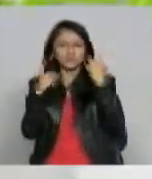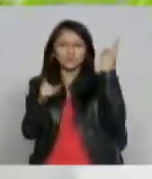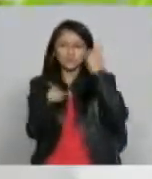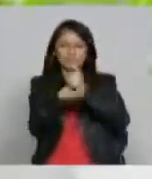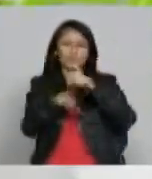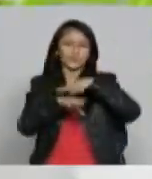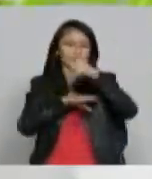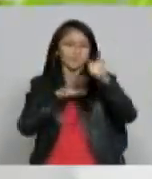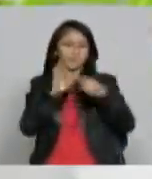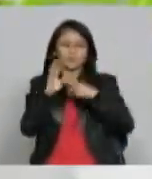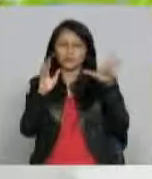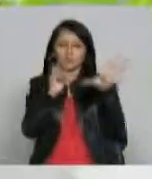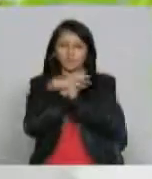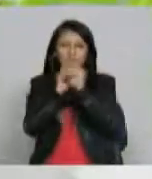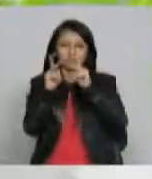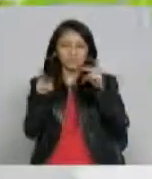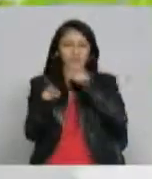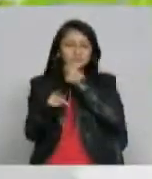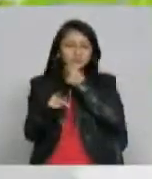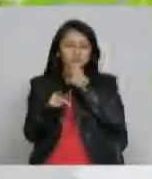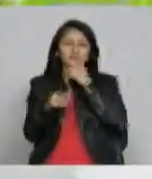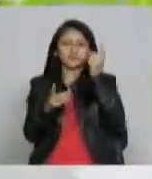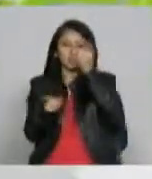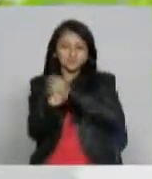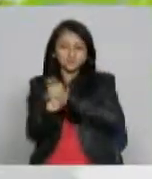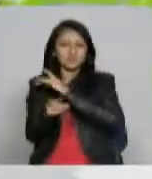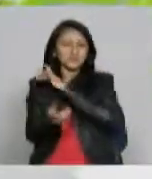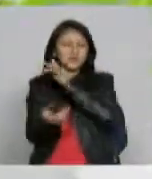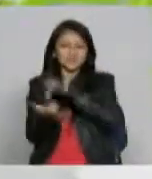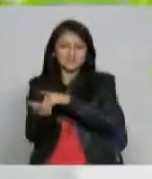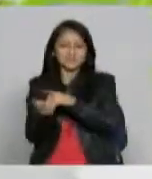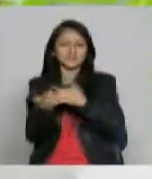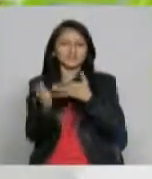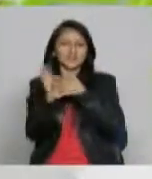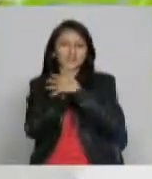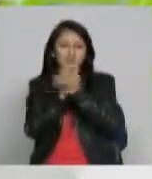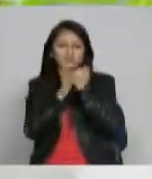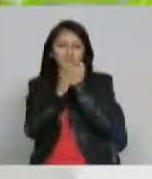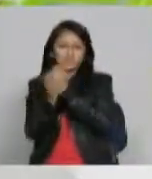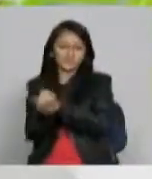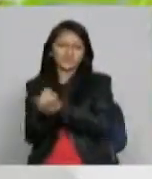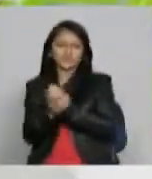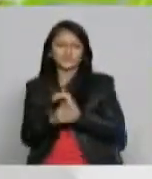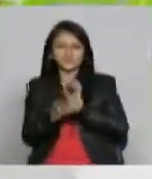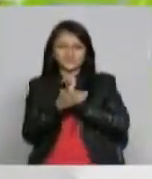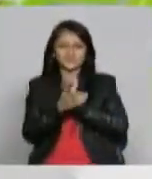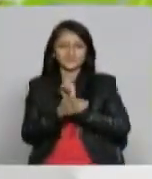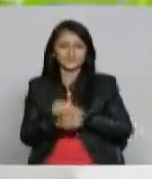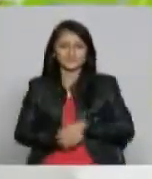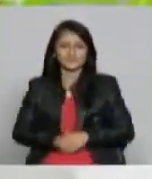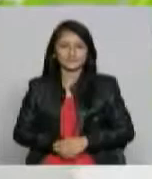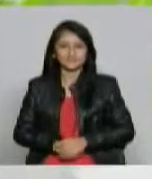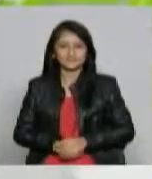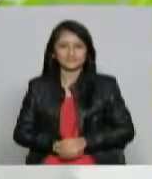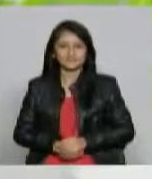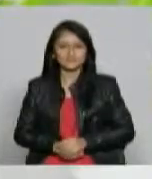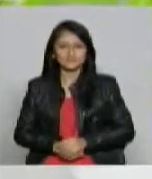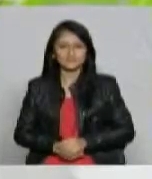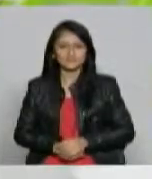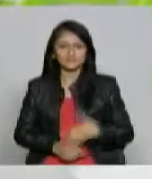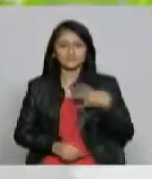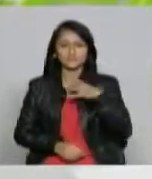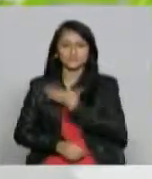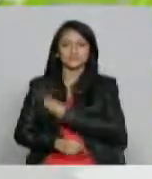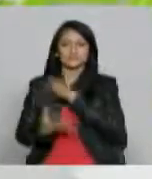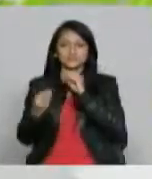esta experiencia de haber participado de haber colaborado a hacer Sala de Prensa en el canal regional en Telecafé estamos hablando de solo